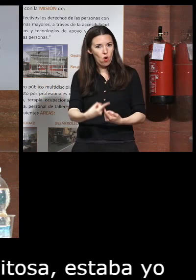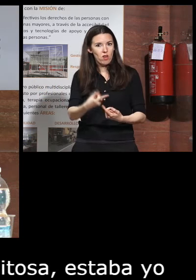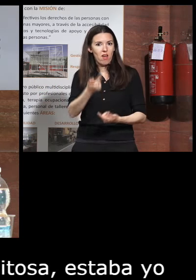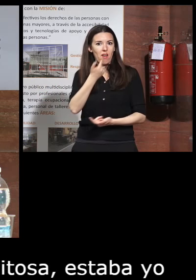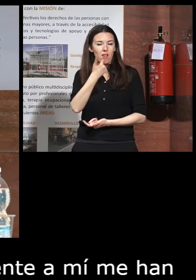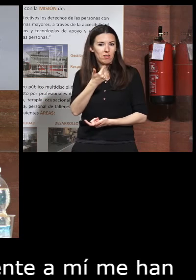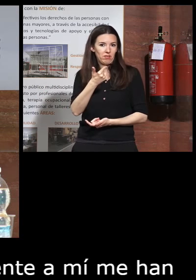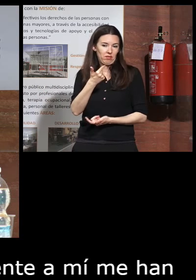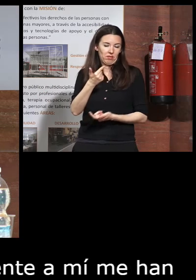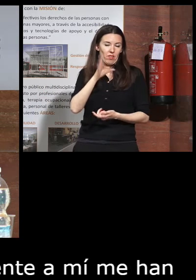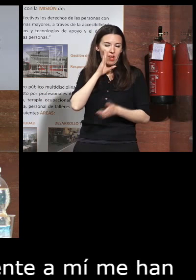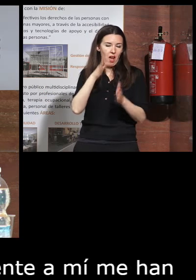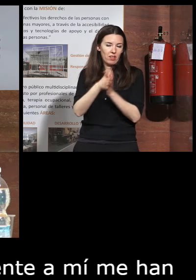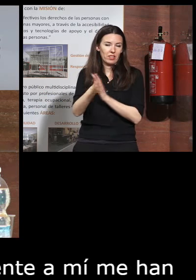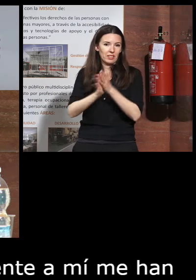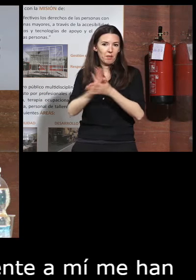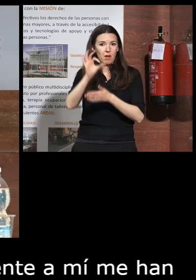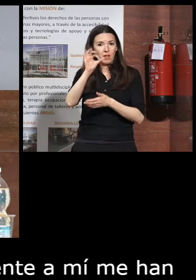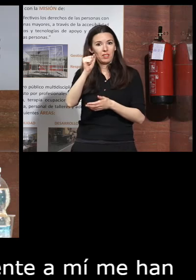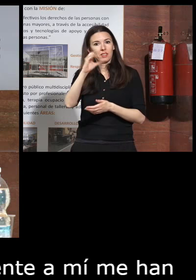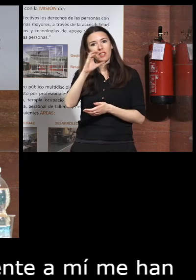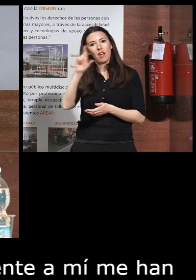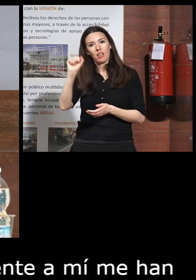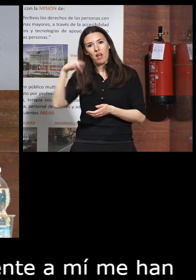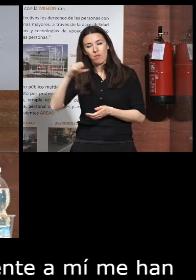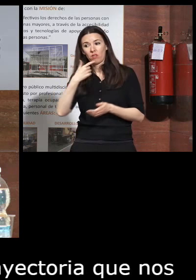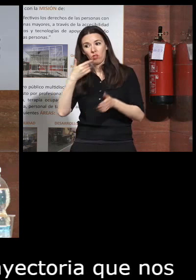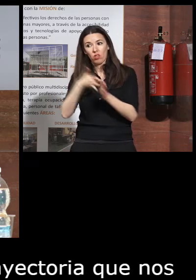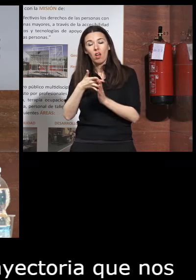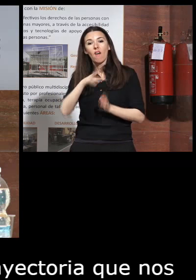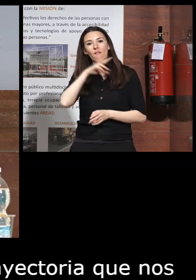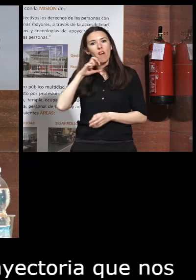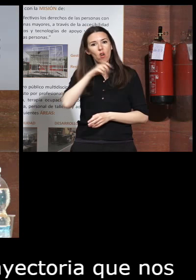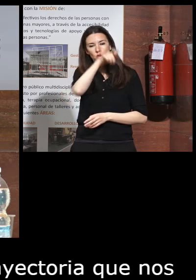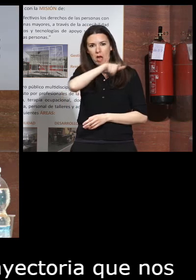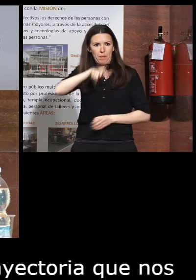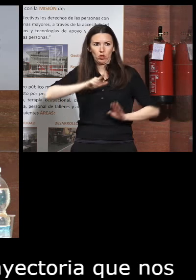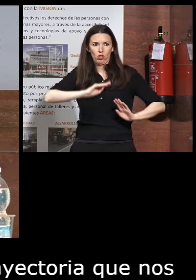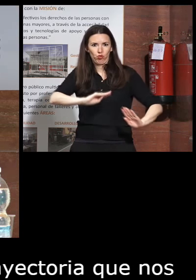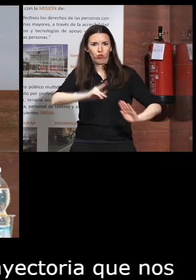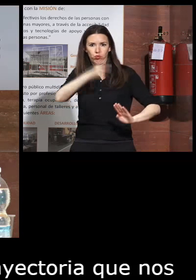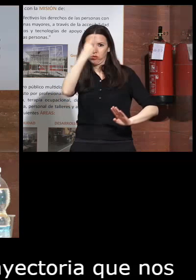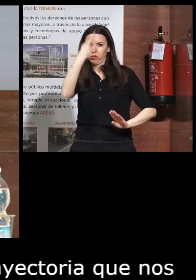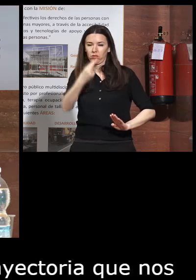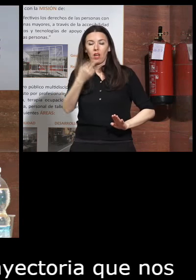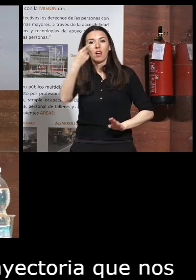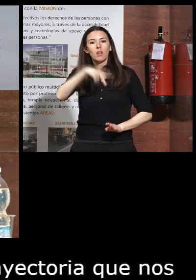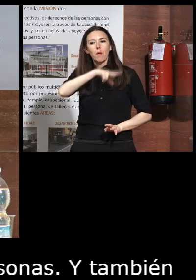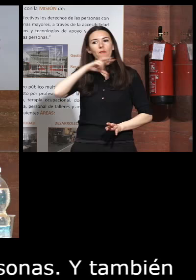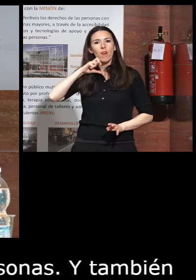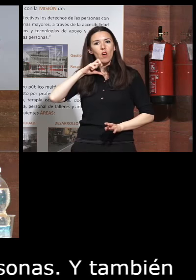Sacramento ese valor de las personas y también he aprendido en este tiempo a valorar mucho la